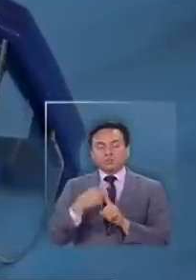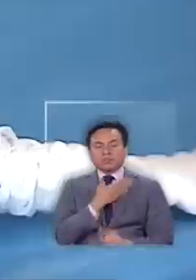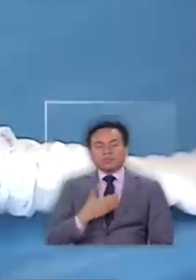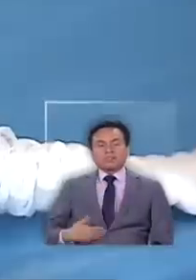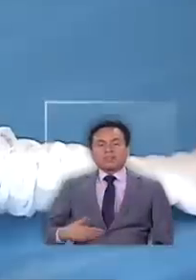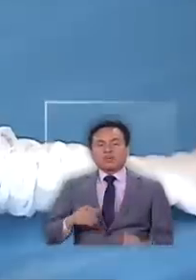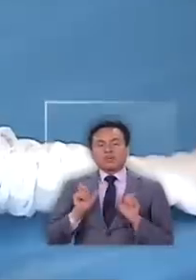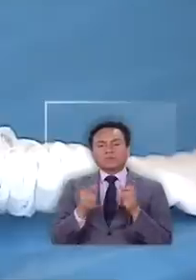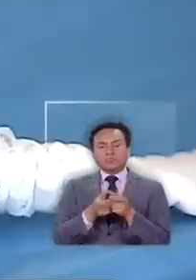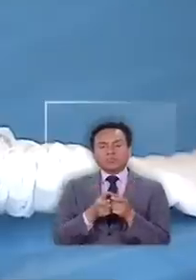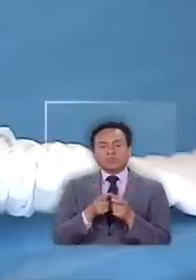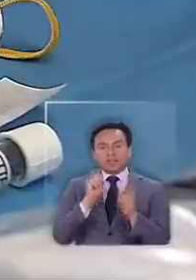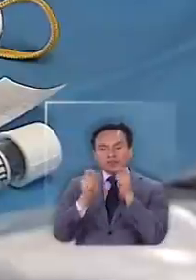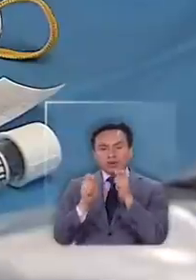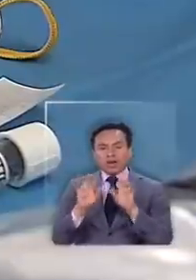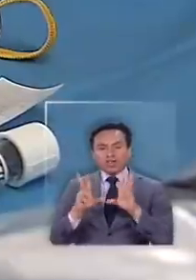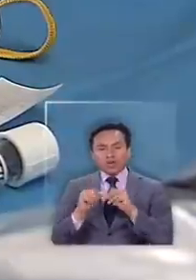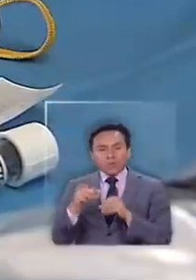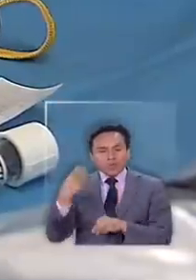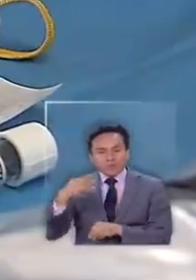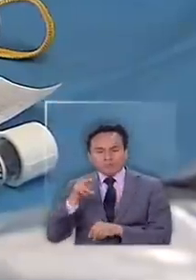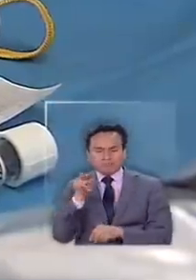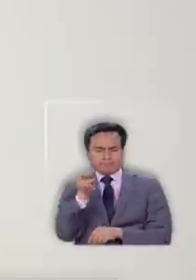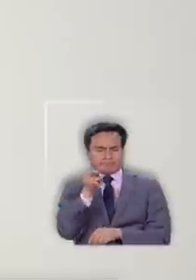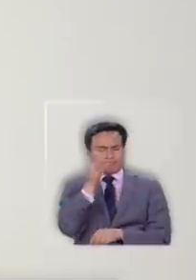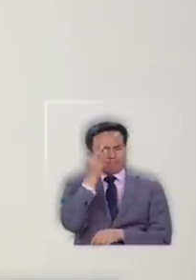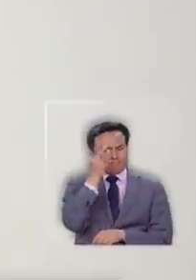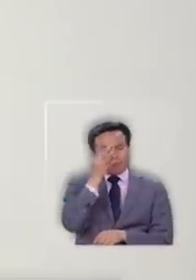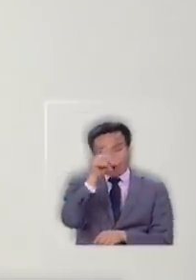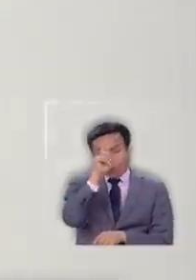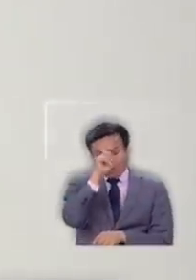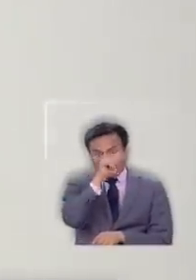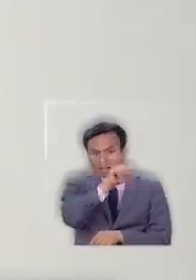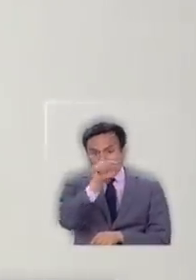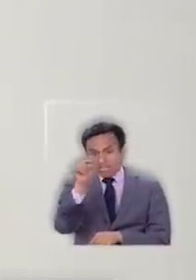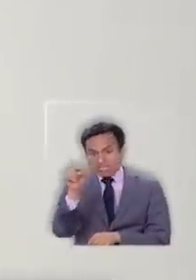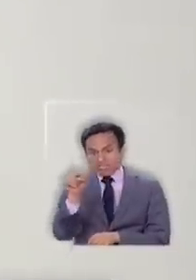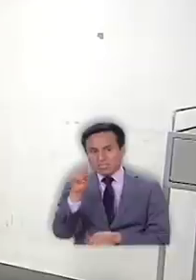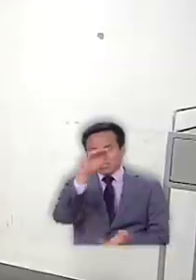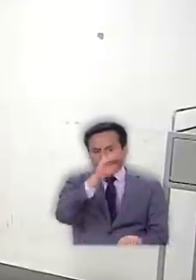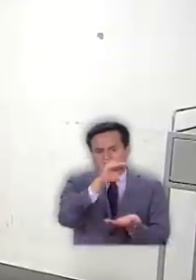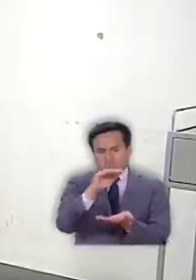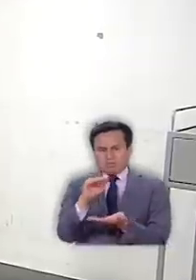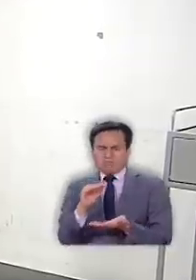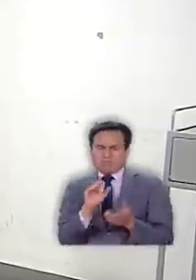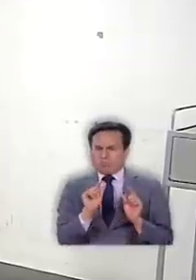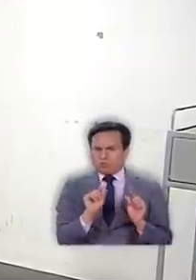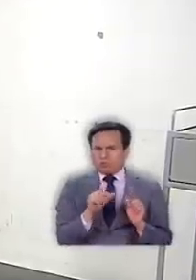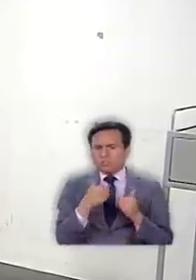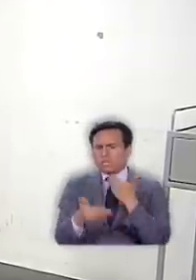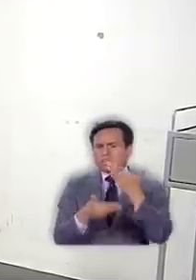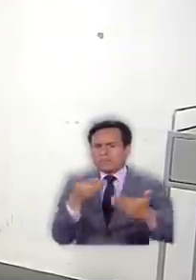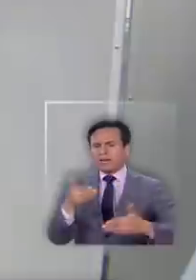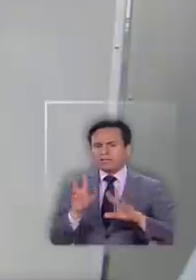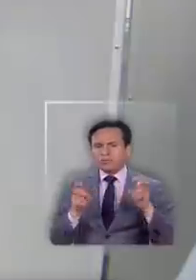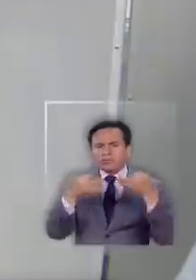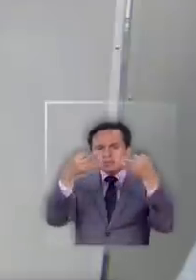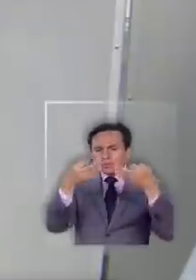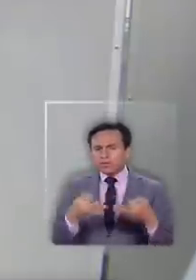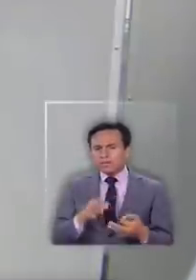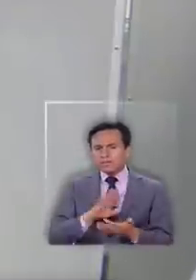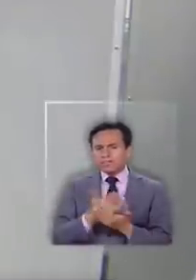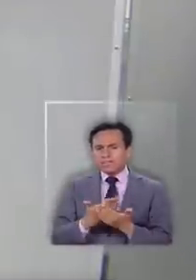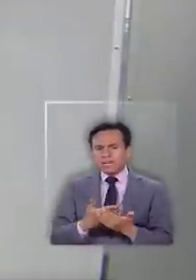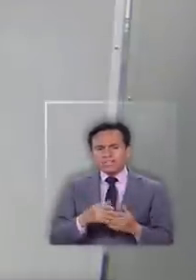la Comisión de Riesgo de la Asociación de Municipios observa que en los hospitales se raciona erróneamente a quienes se les da los insumos de seguridad